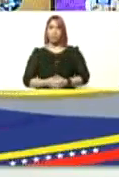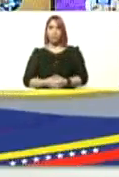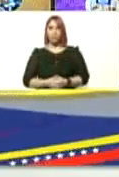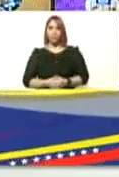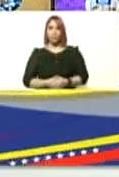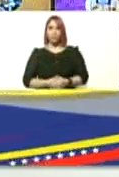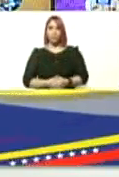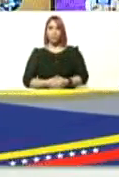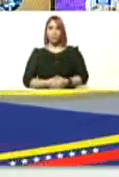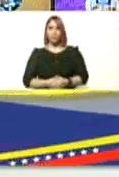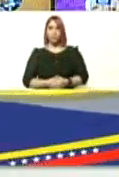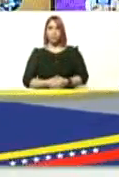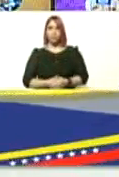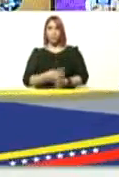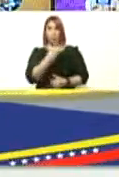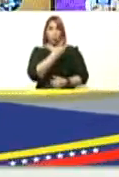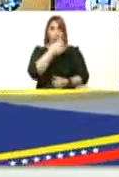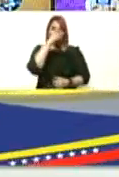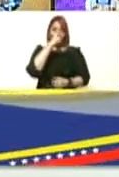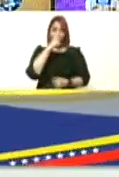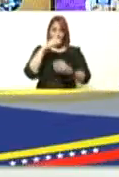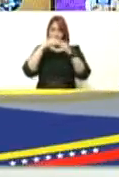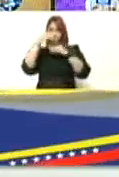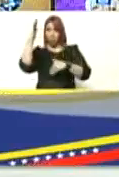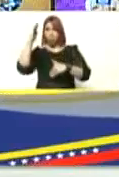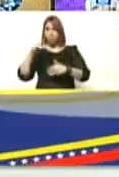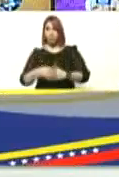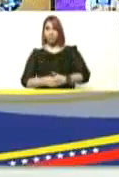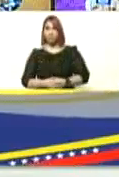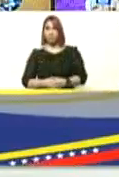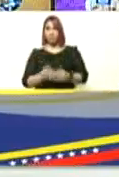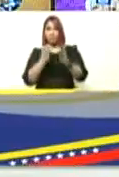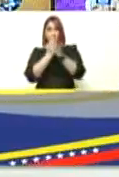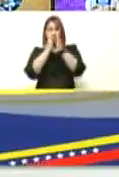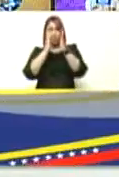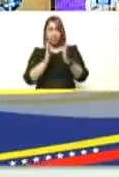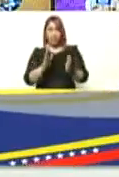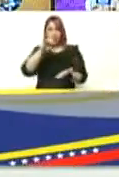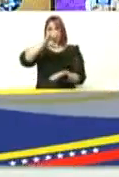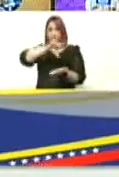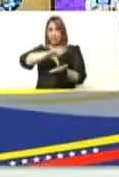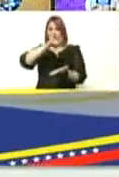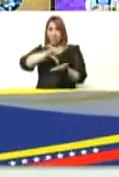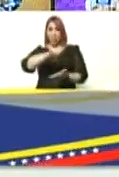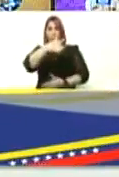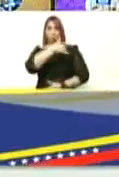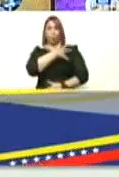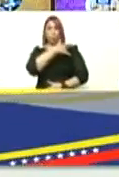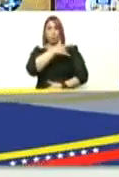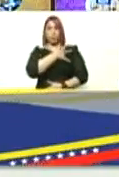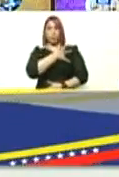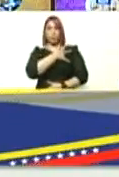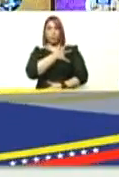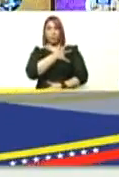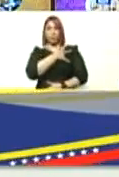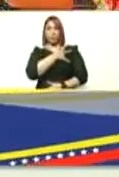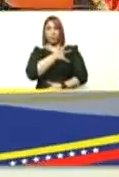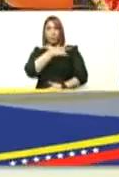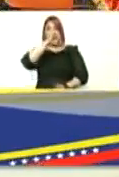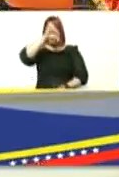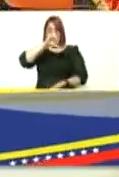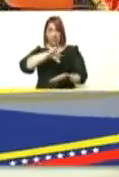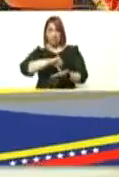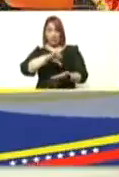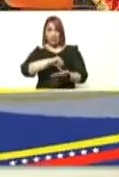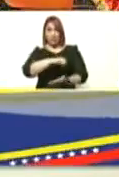desde dos años en adelante en escuelas liceos universidades en los centros de